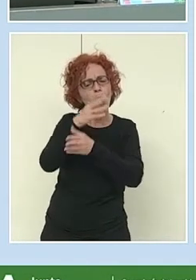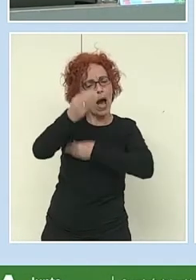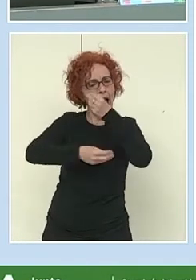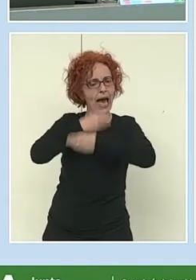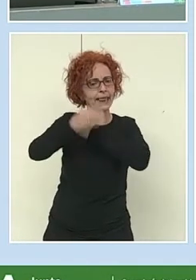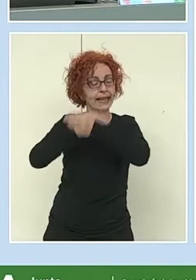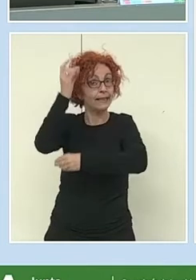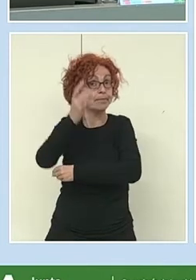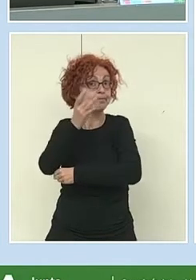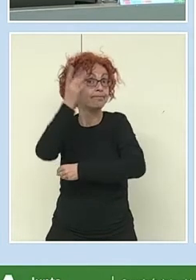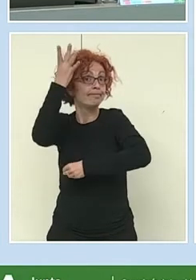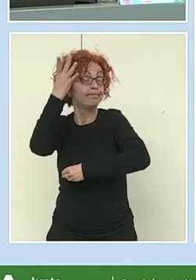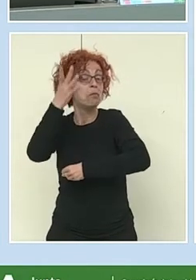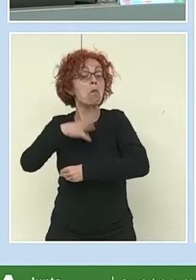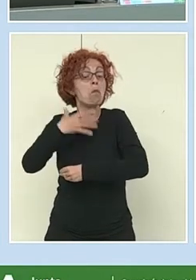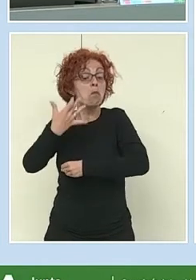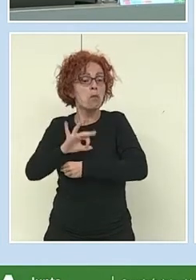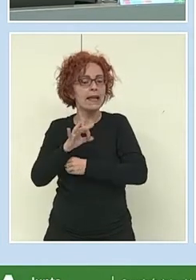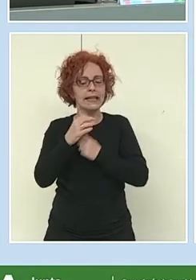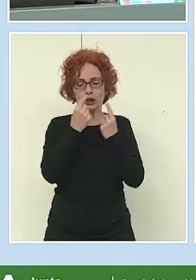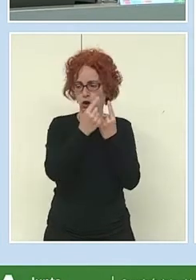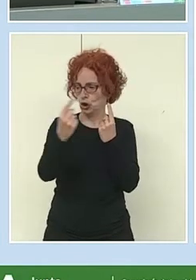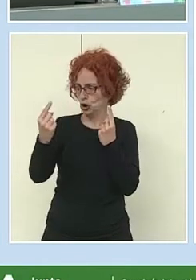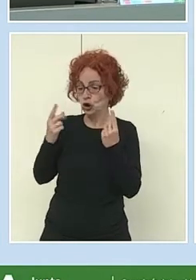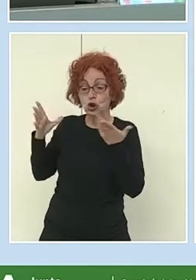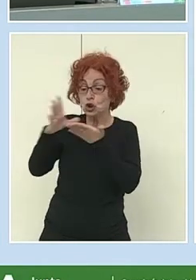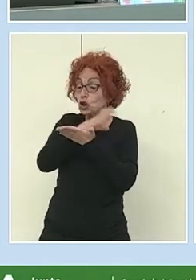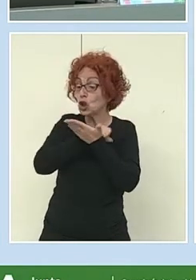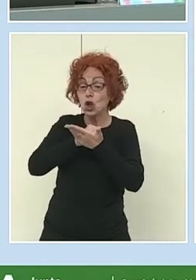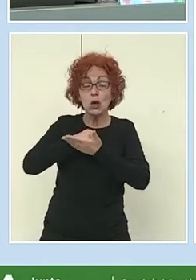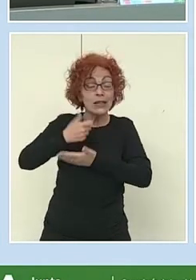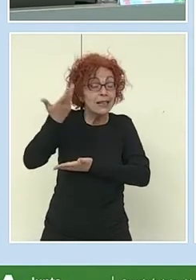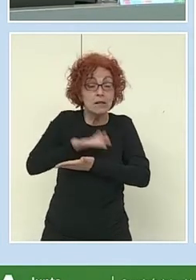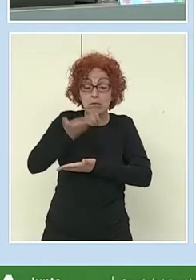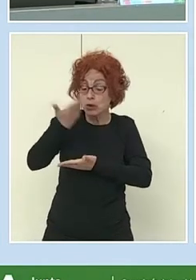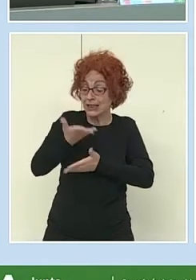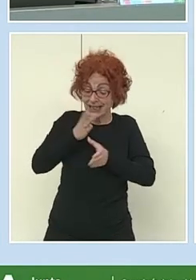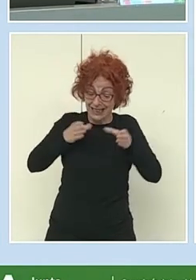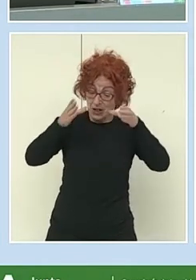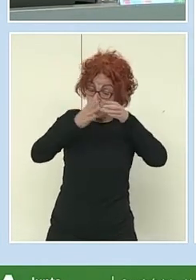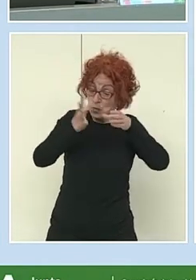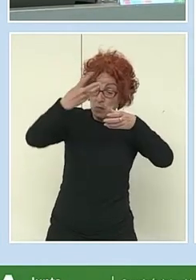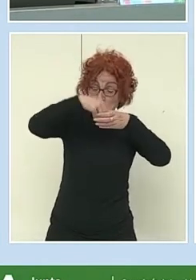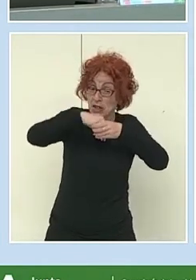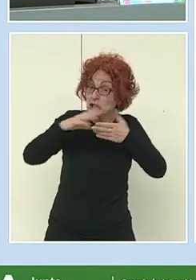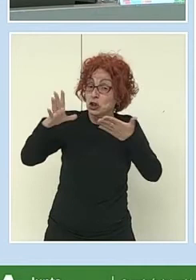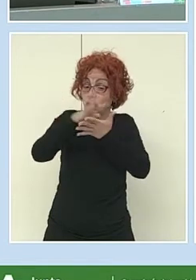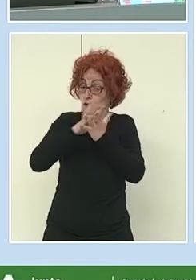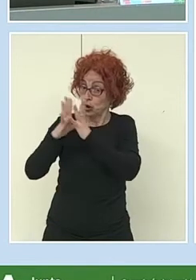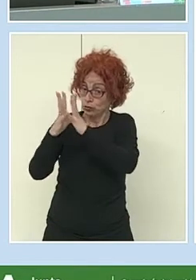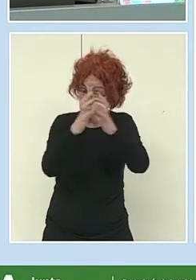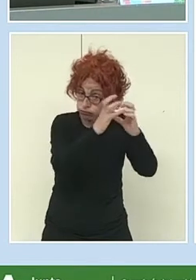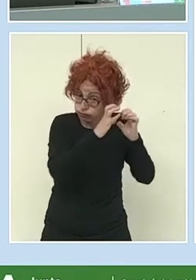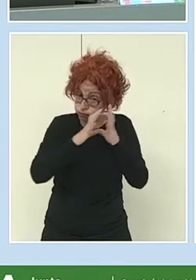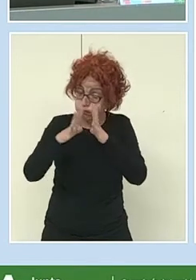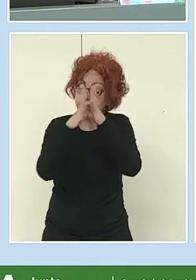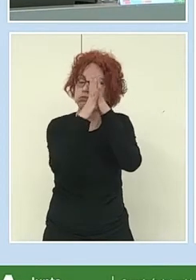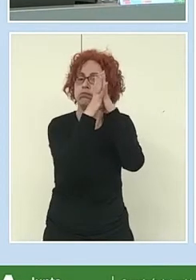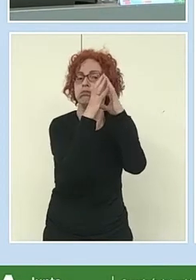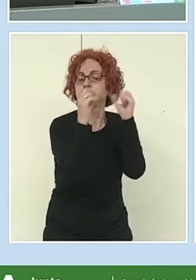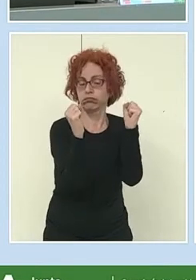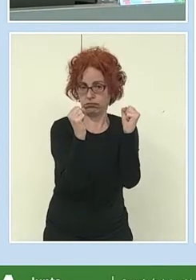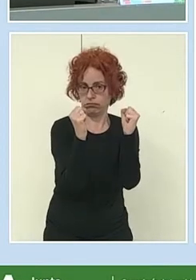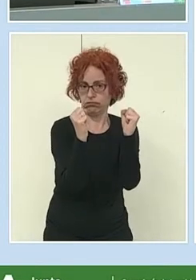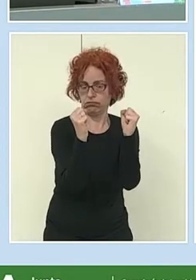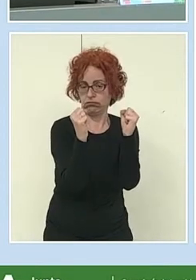Saldrán ideas, diferentes ideas, y tienen que consensuar al final sobre qué idea de videojuego van a trabajar. Una vez que se haya consensuado la idea,